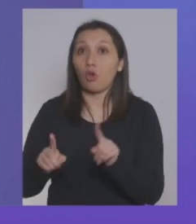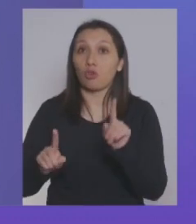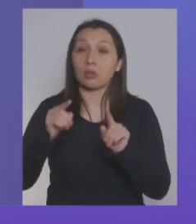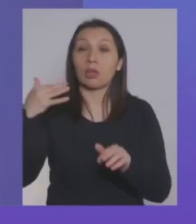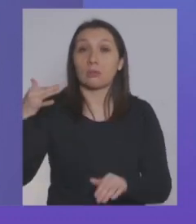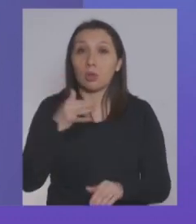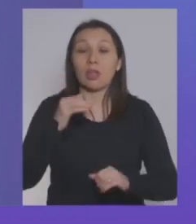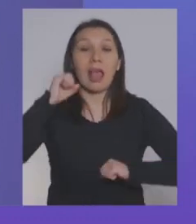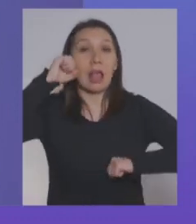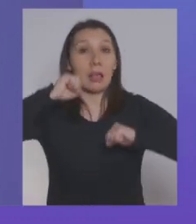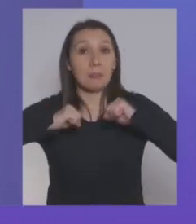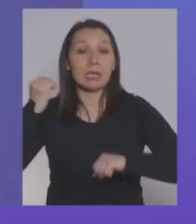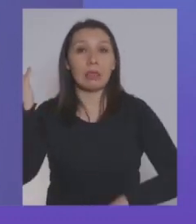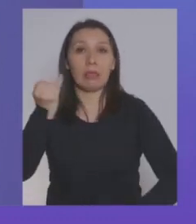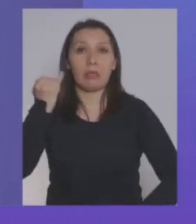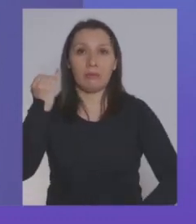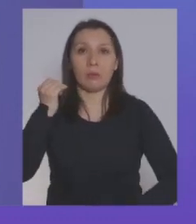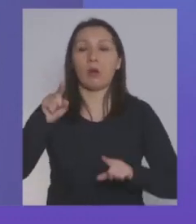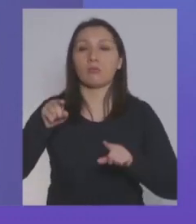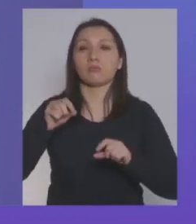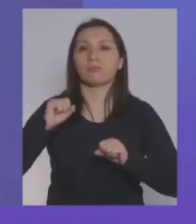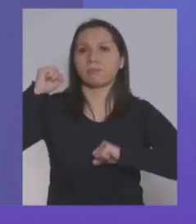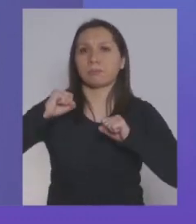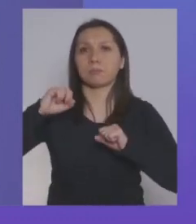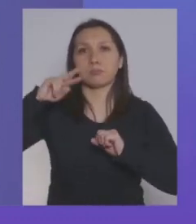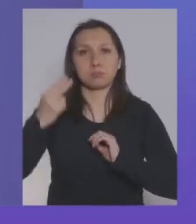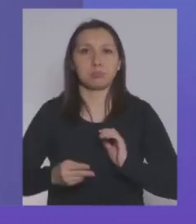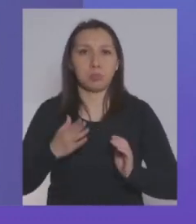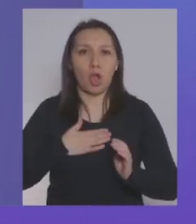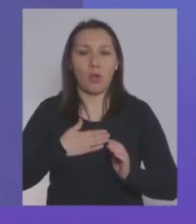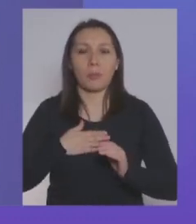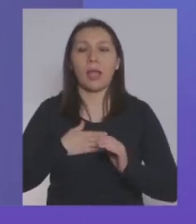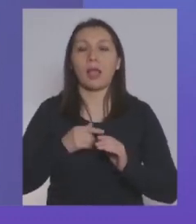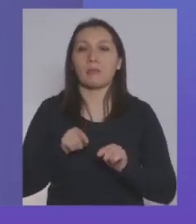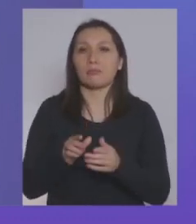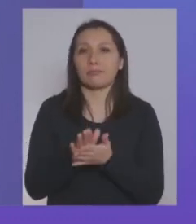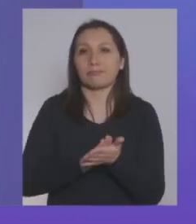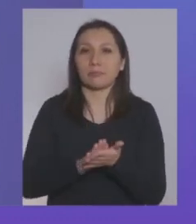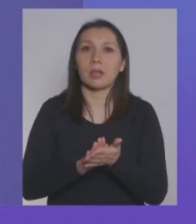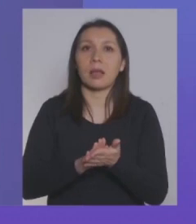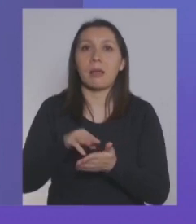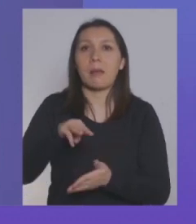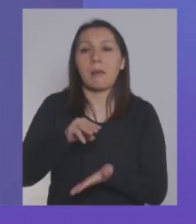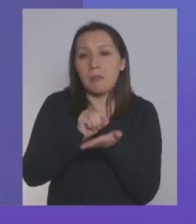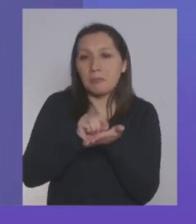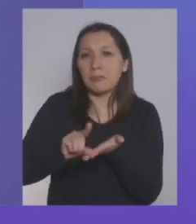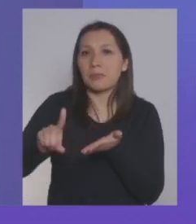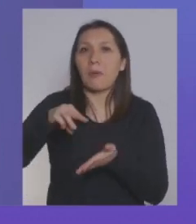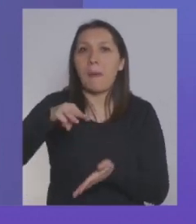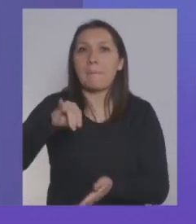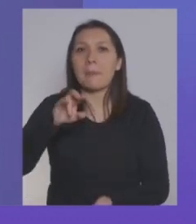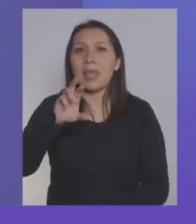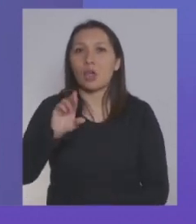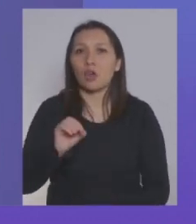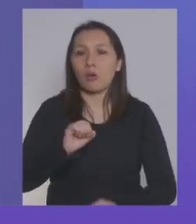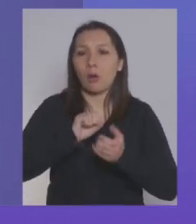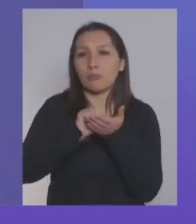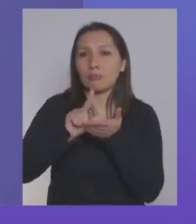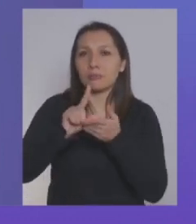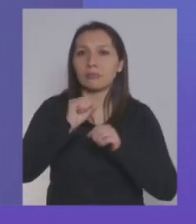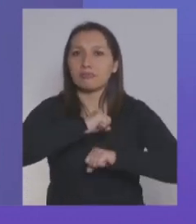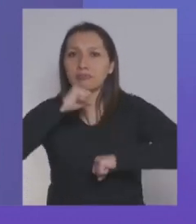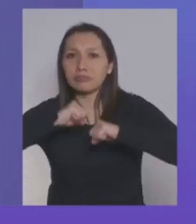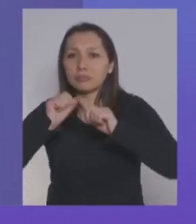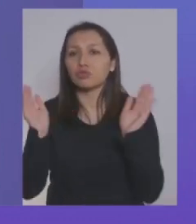relevante de empresarios individuales, de estos trabajadores por cuenta propia, que son microemprendedores, emprendedores que tienen un comercio,